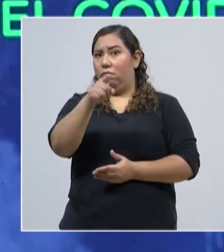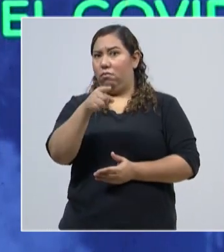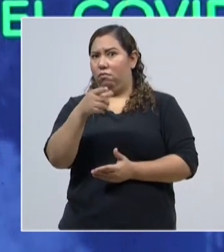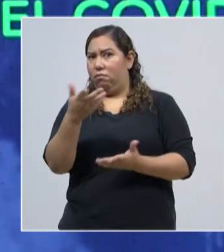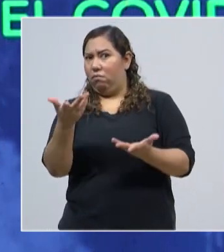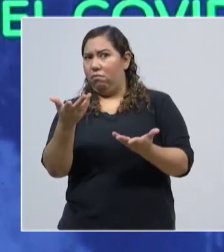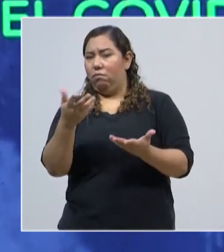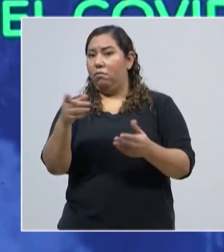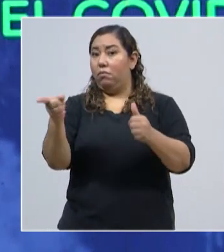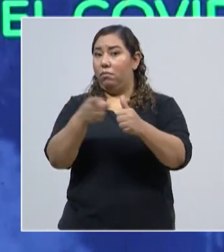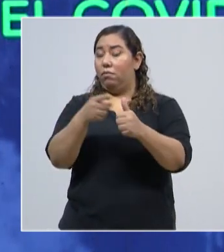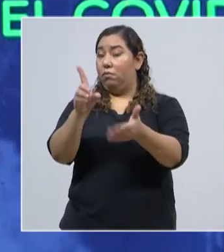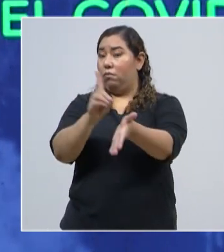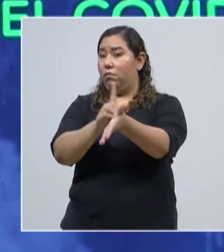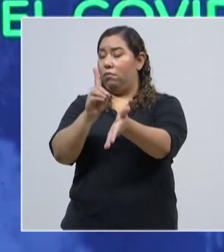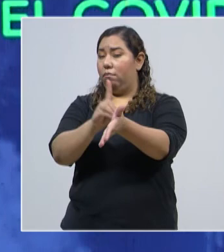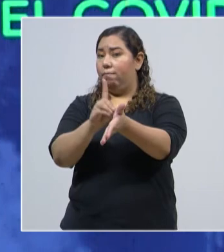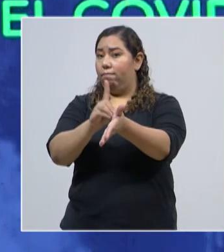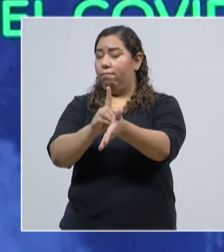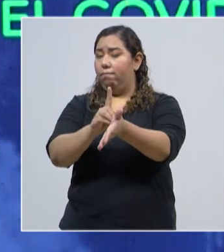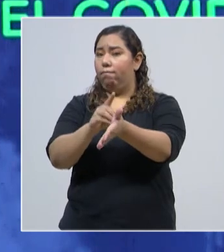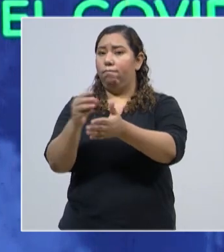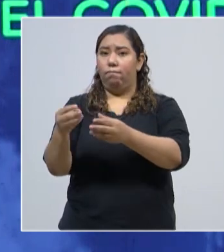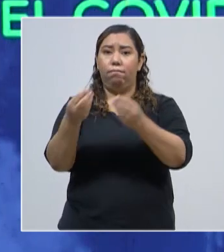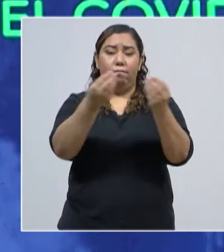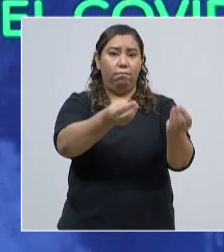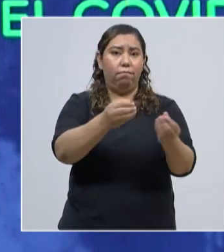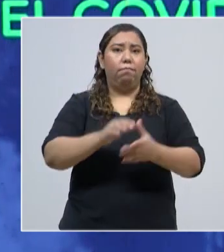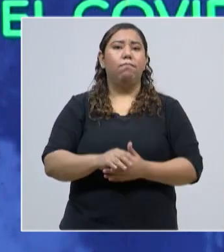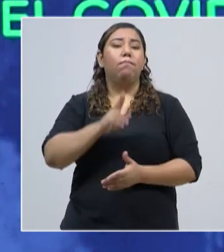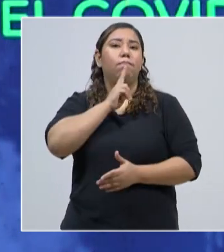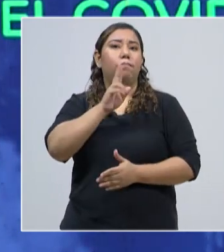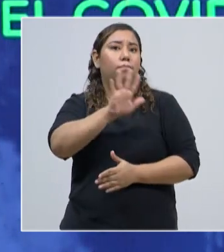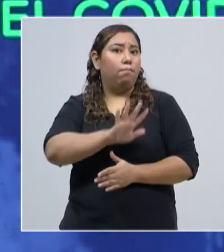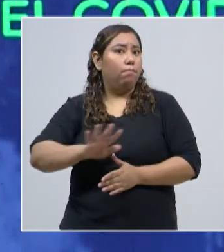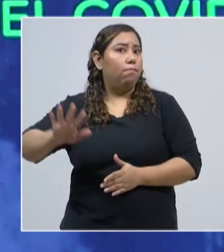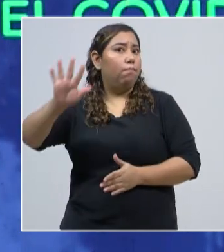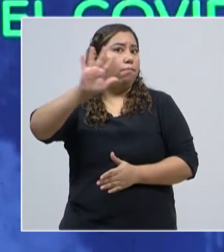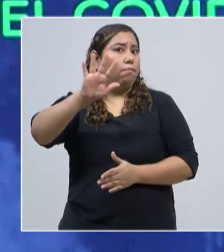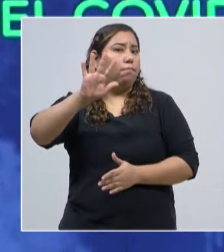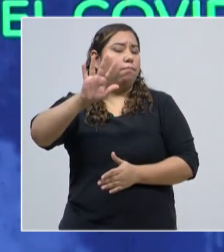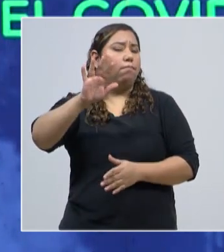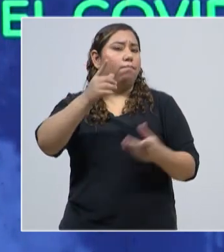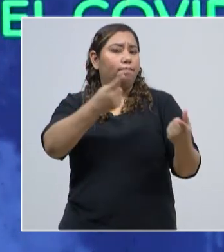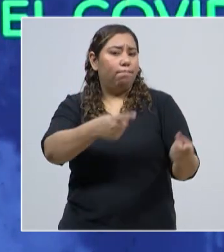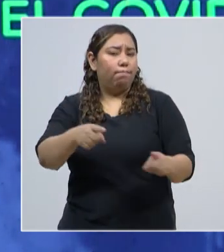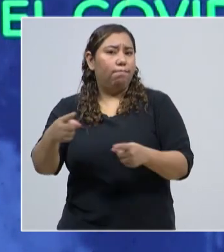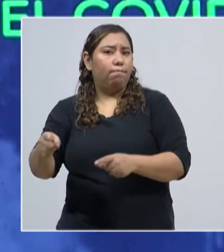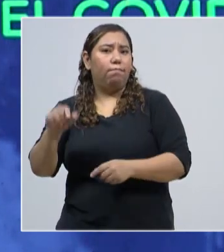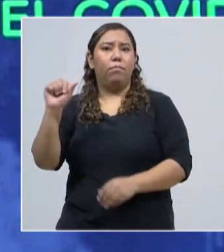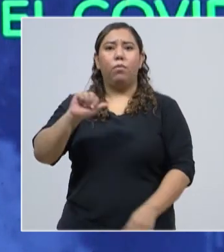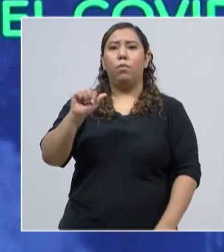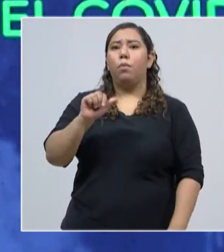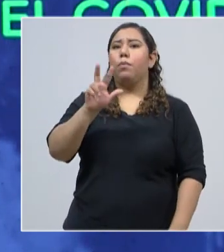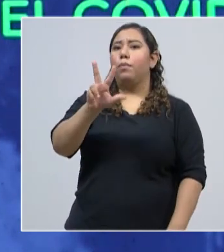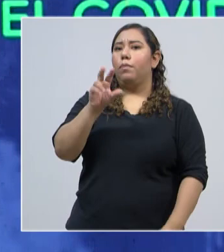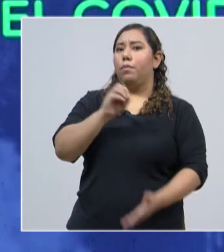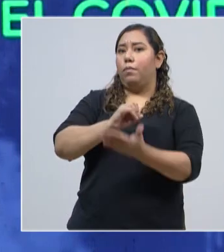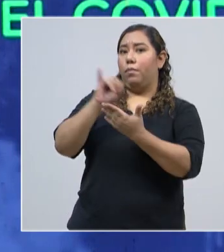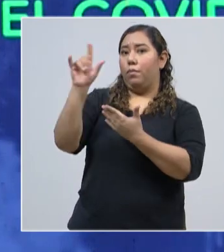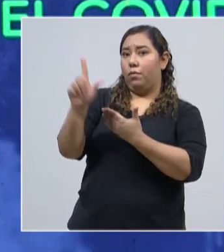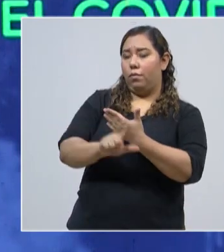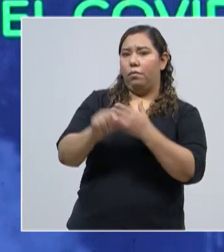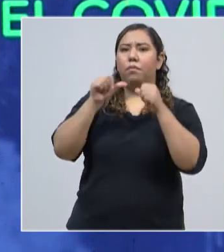por un médico. Así está la situación de COVID-19 en nuestro país, este día 30 de julio. Vamos a continuar